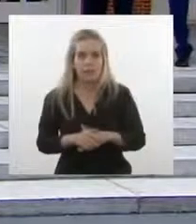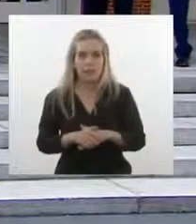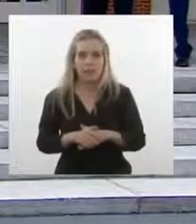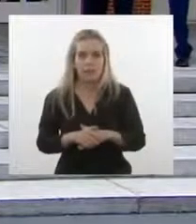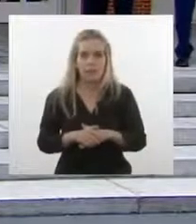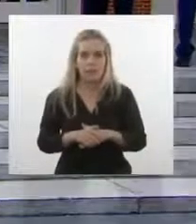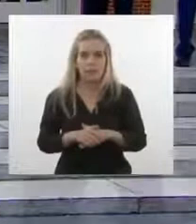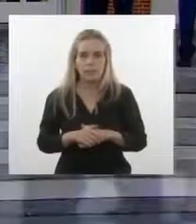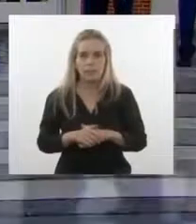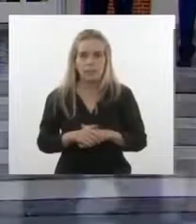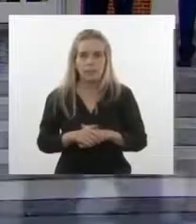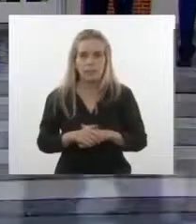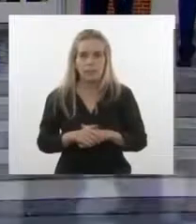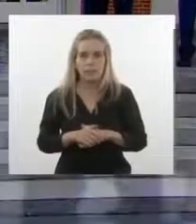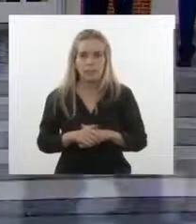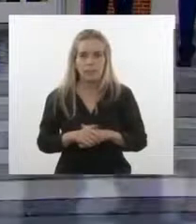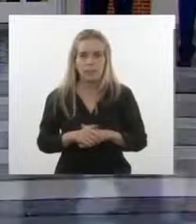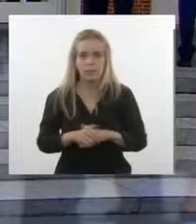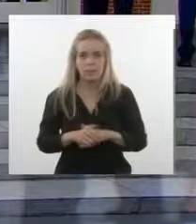Muy bien. Gracias.